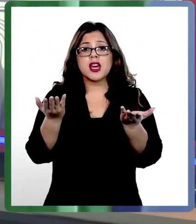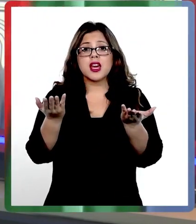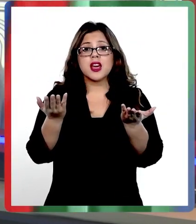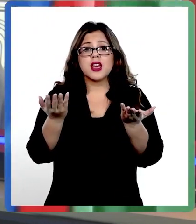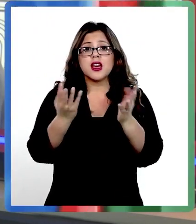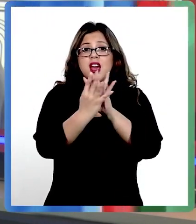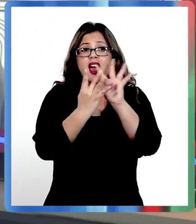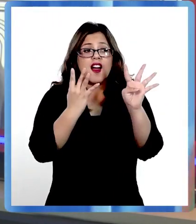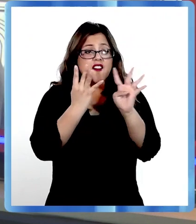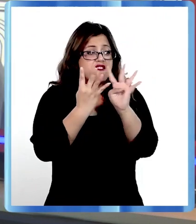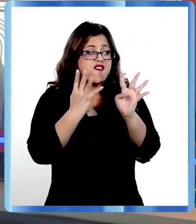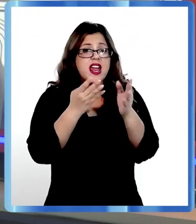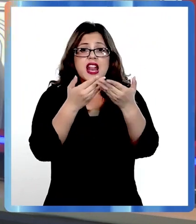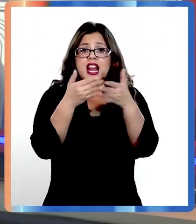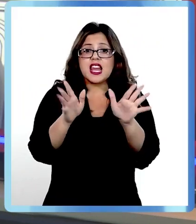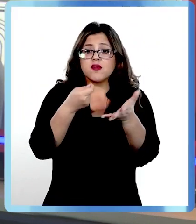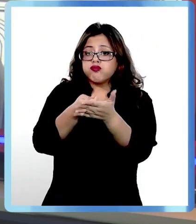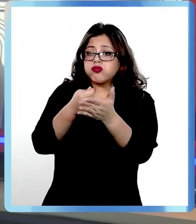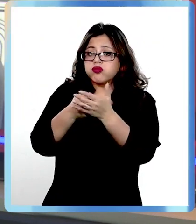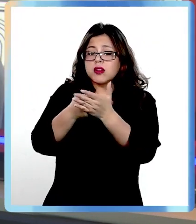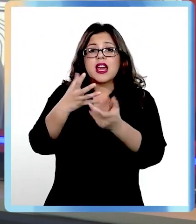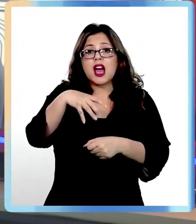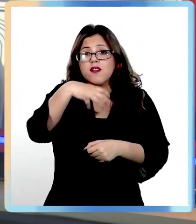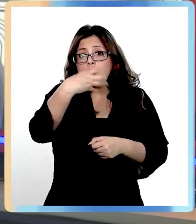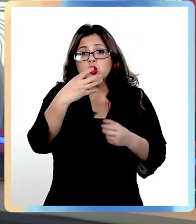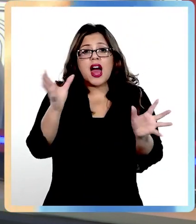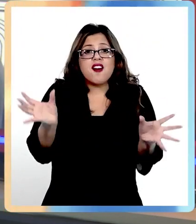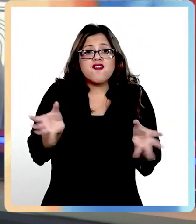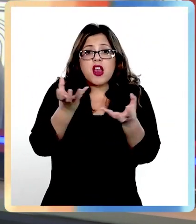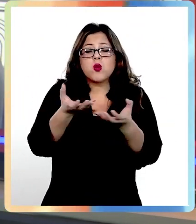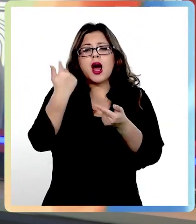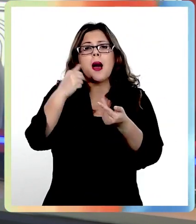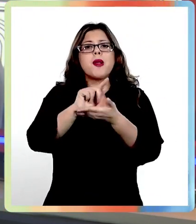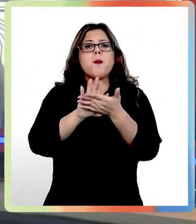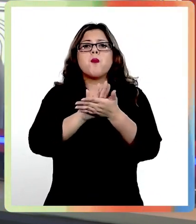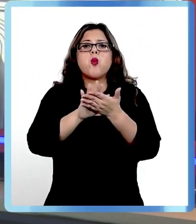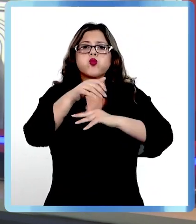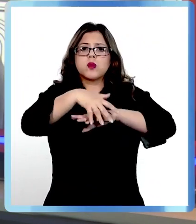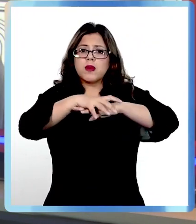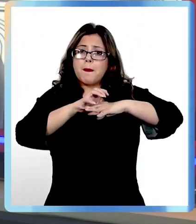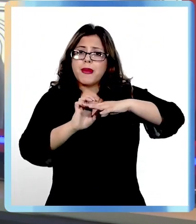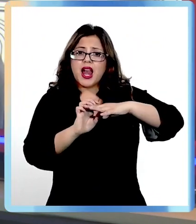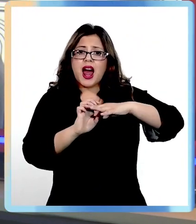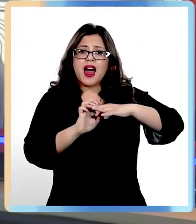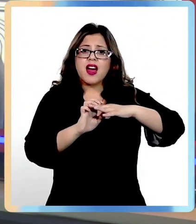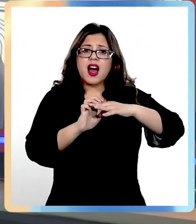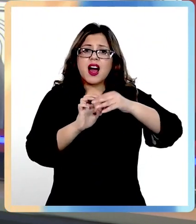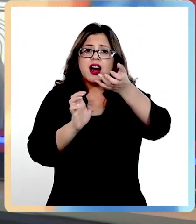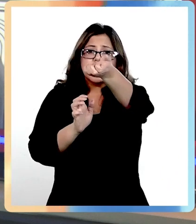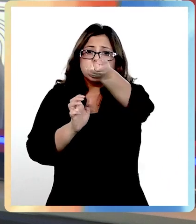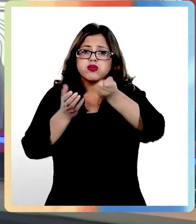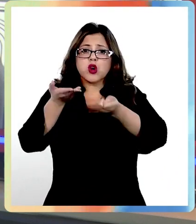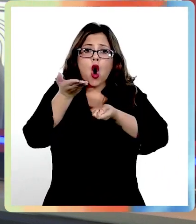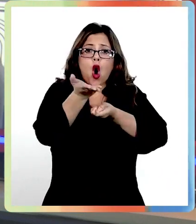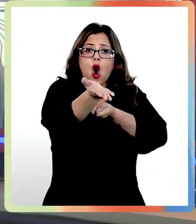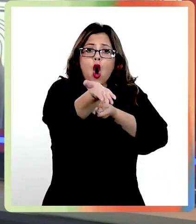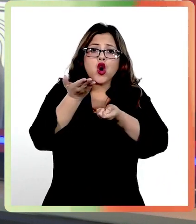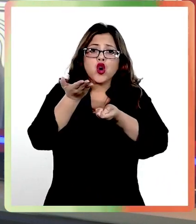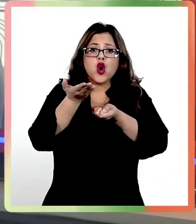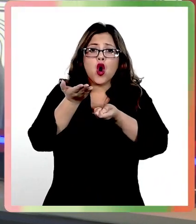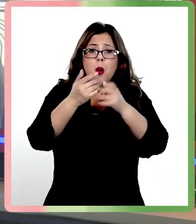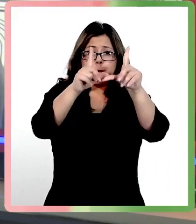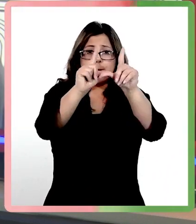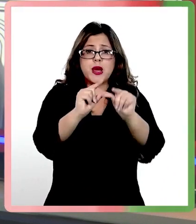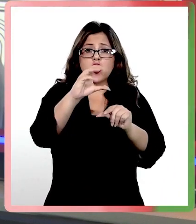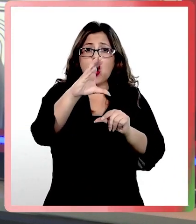veces las ferias libres, consumir verduras, frutas. Pero, por ejemplo, volviendo a la empanada, me imagino que la empanada de horno es menos calórica